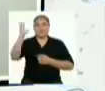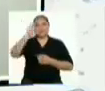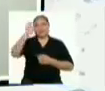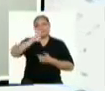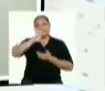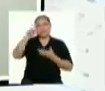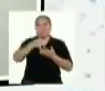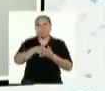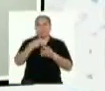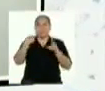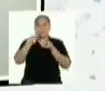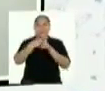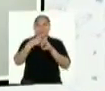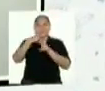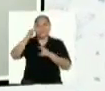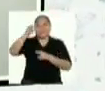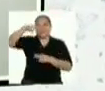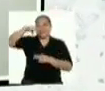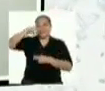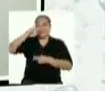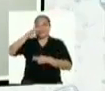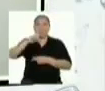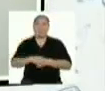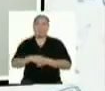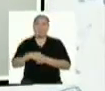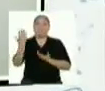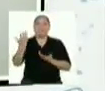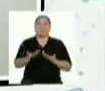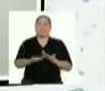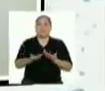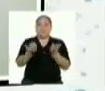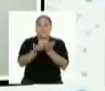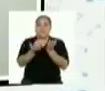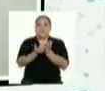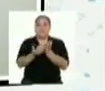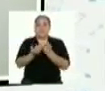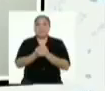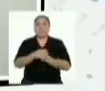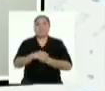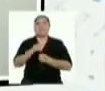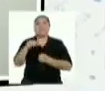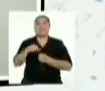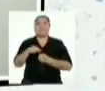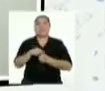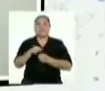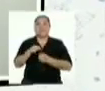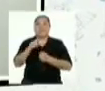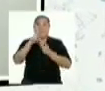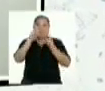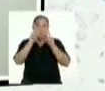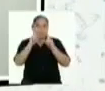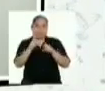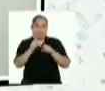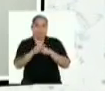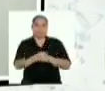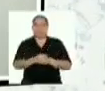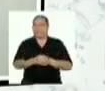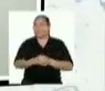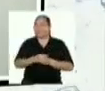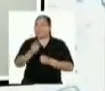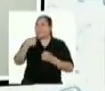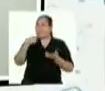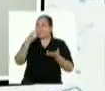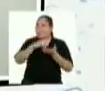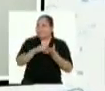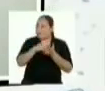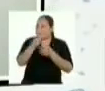Hola a todos y todas. Mi nombre es Andrea, de la Institución Educativa Soberana de Orden Militar de Malta. Mi pregunta es la siguiente. ¿Nos pueden